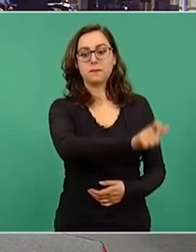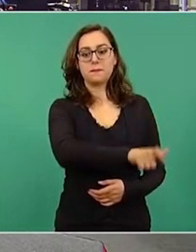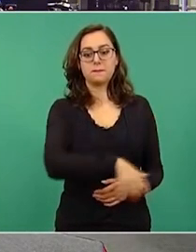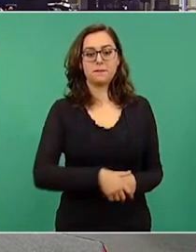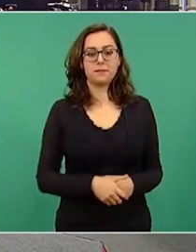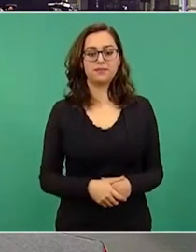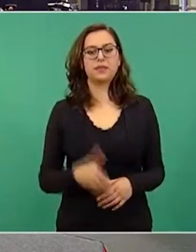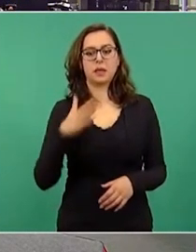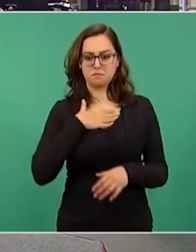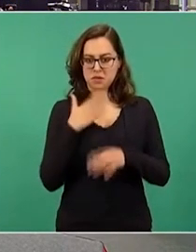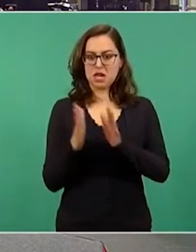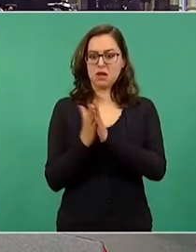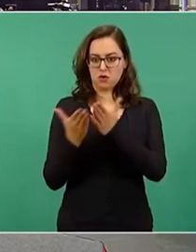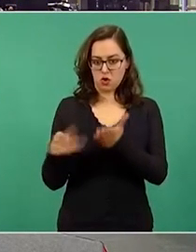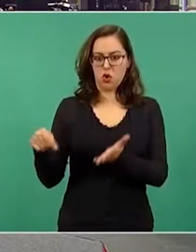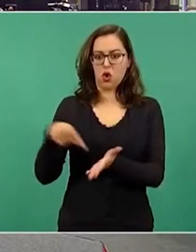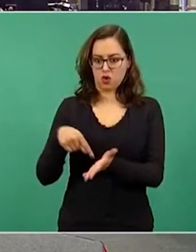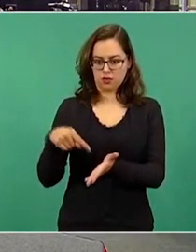que está en mi libro.